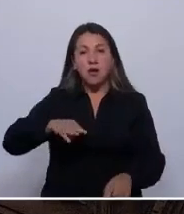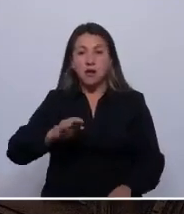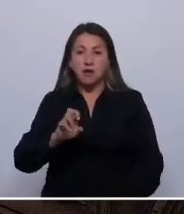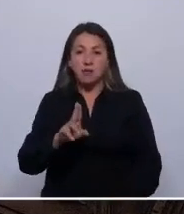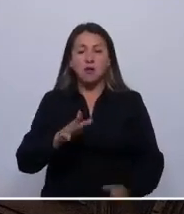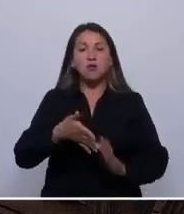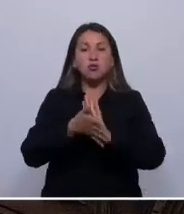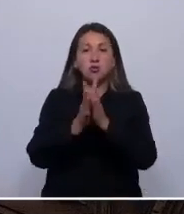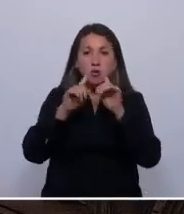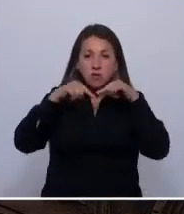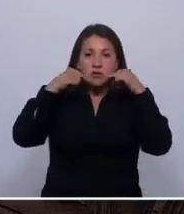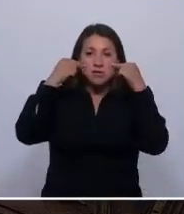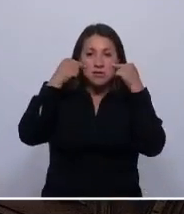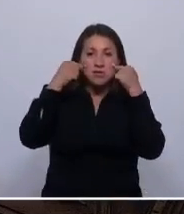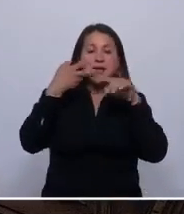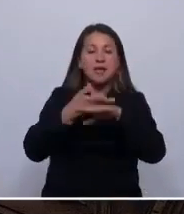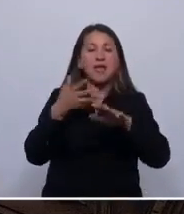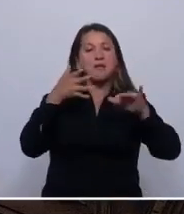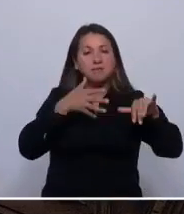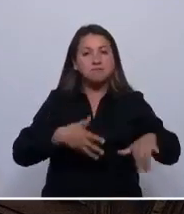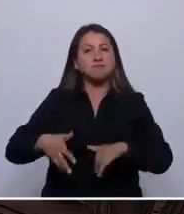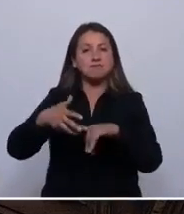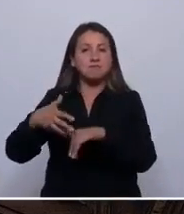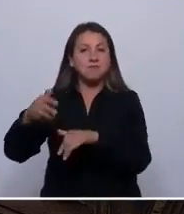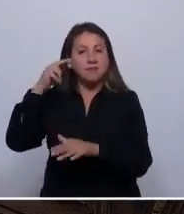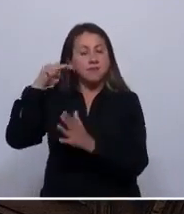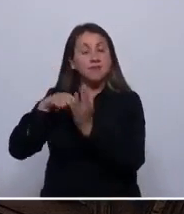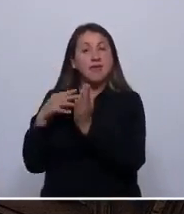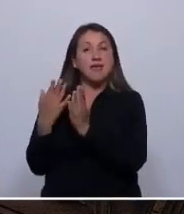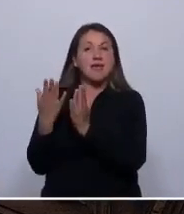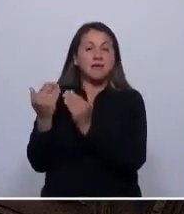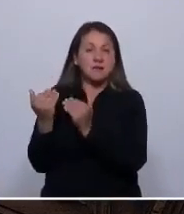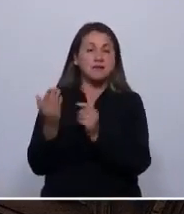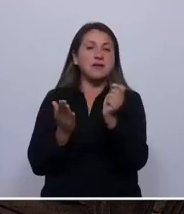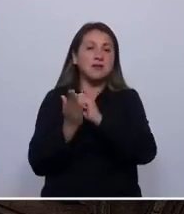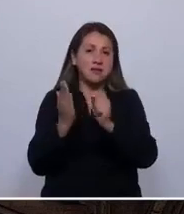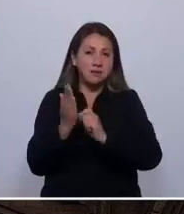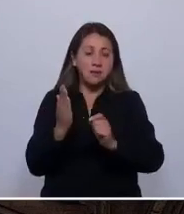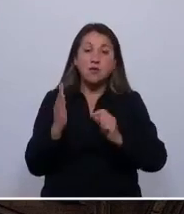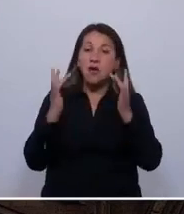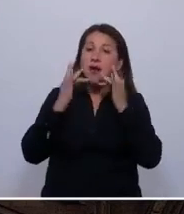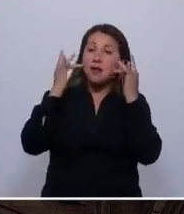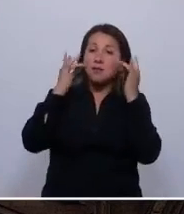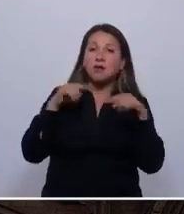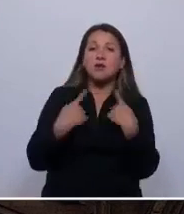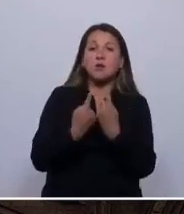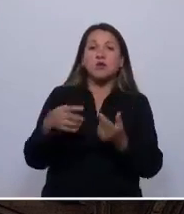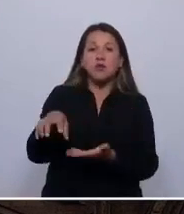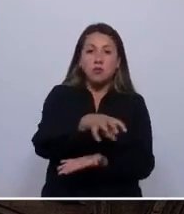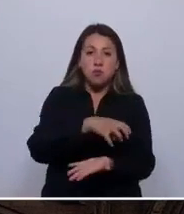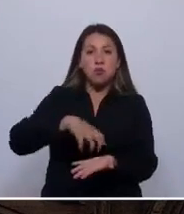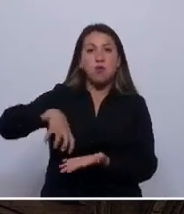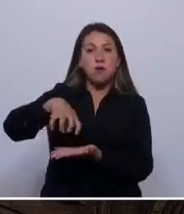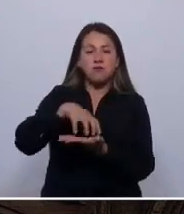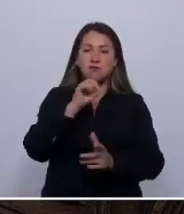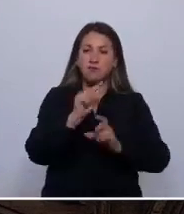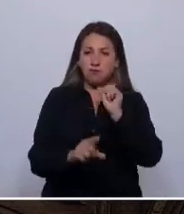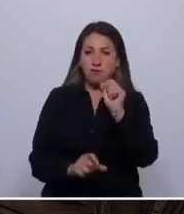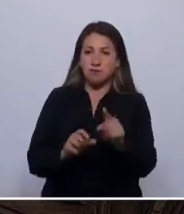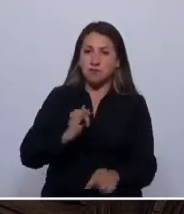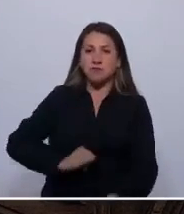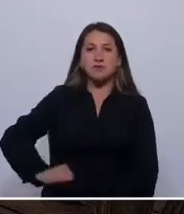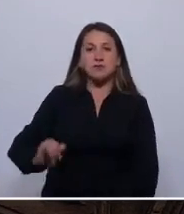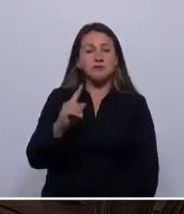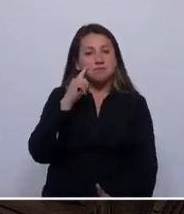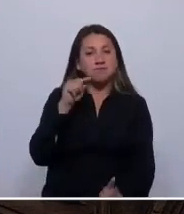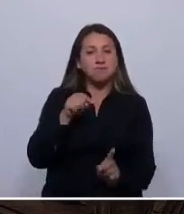sonrisa nacida en las movilizaciones, por la esperanza. Escribiremos la alegría de nuestros pueblos y la defenderemos, en el